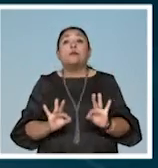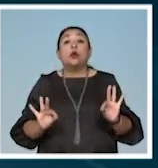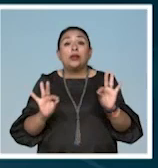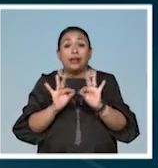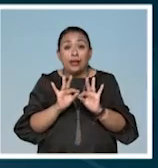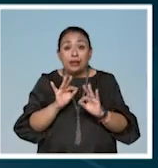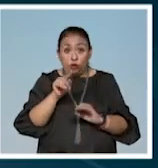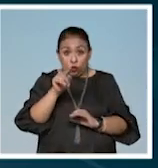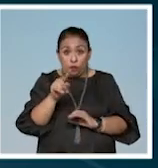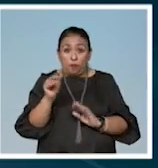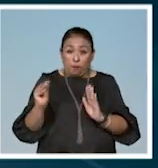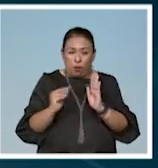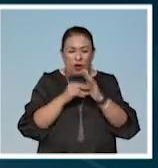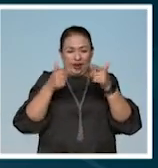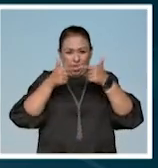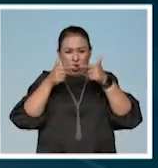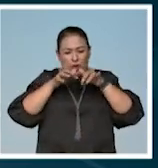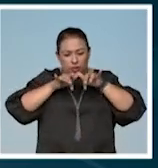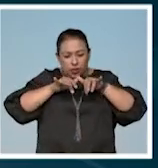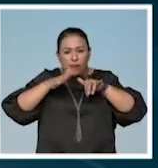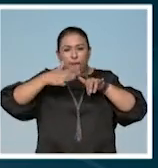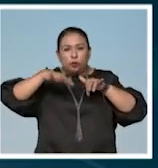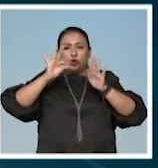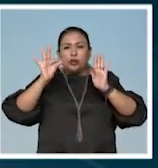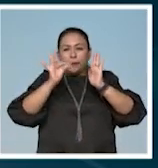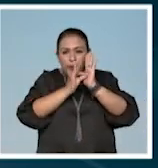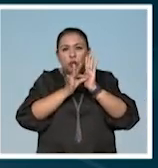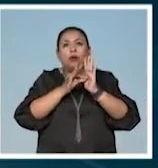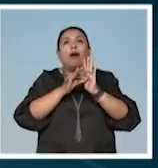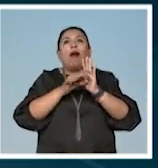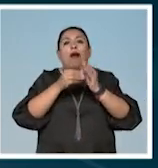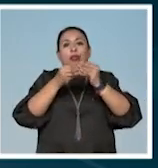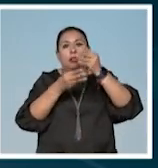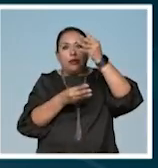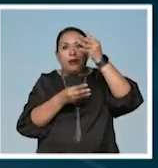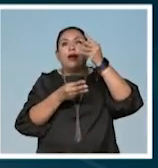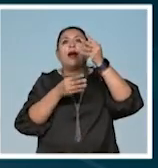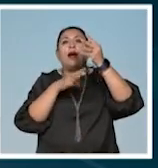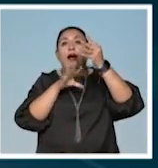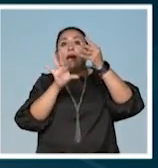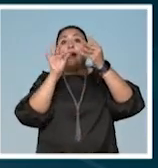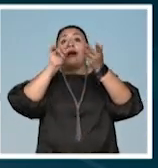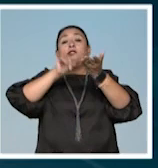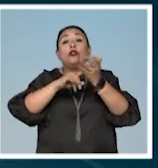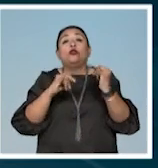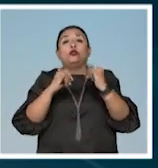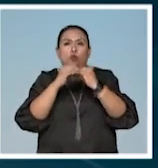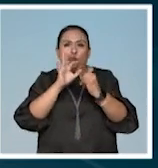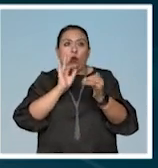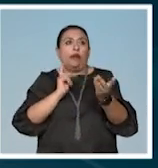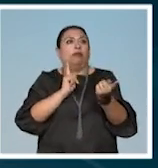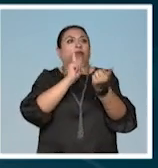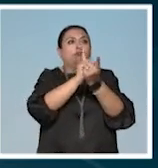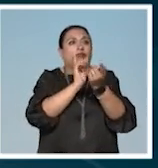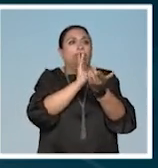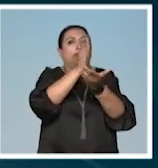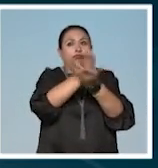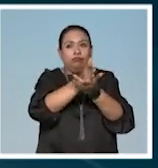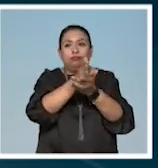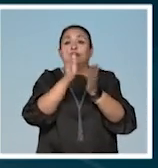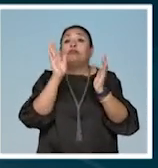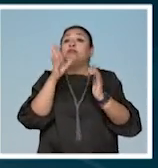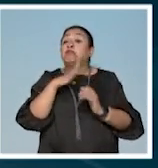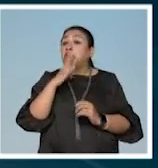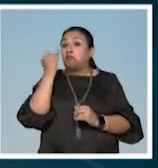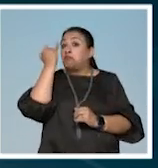es que si así le ponen Busca el Punto, les va a aparecer la campaña y ahí aparecen todas las instituciones a las que pueden acudir. Bueno, pues